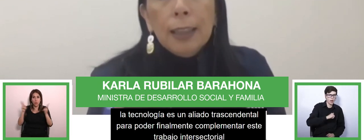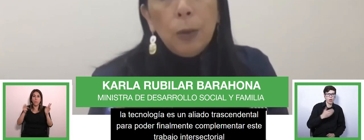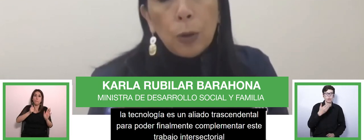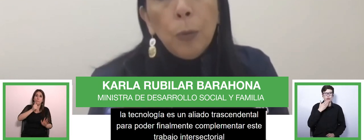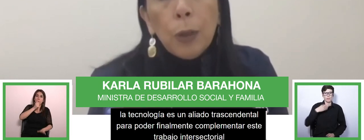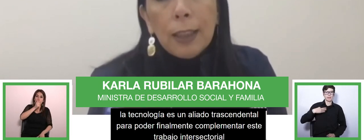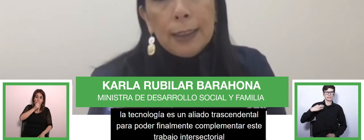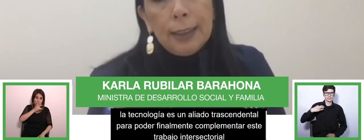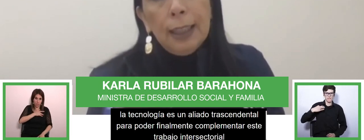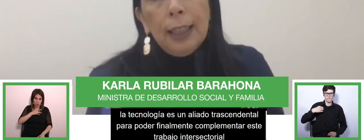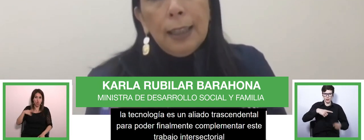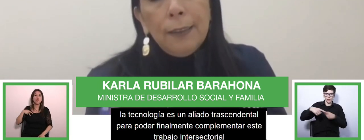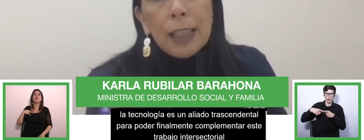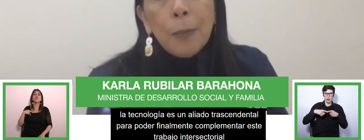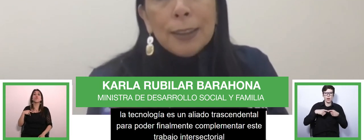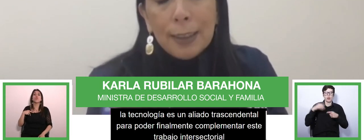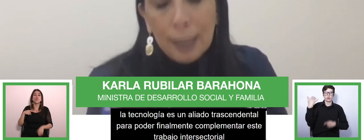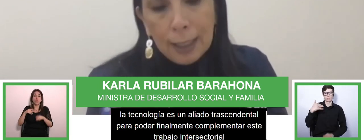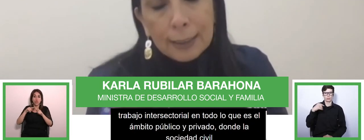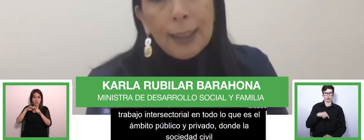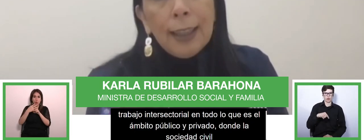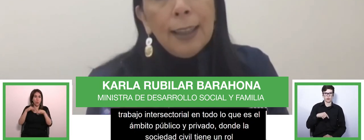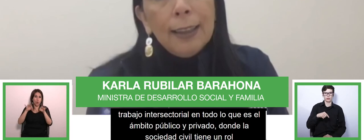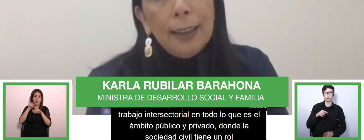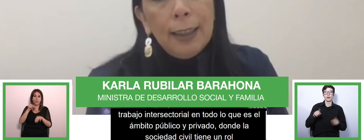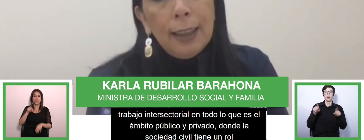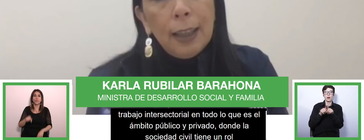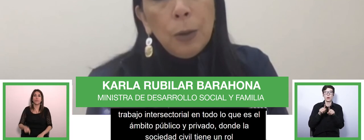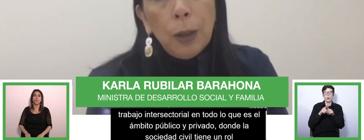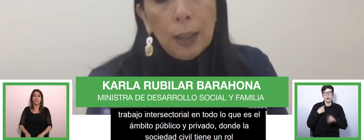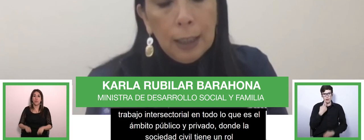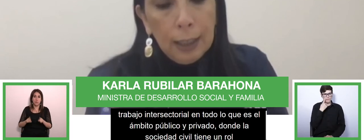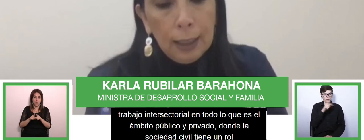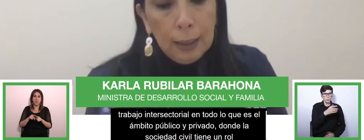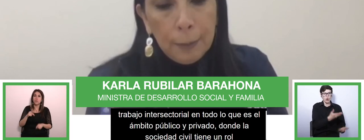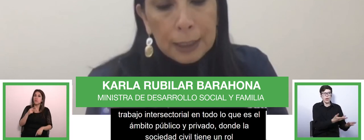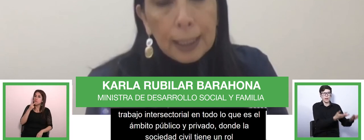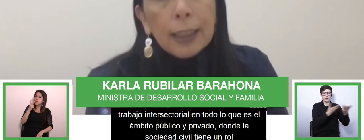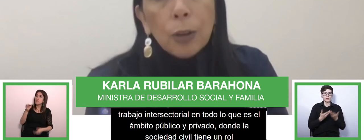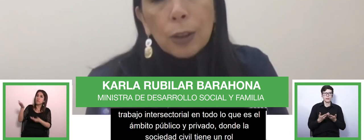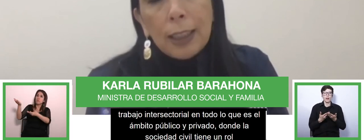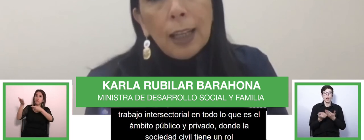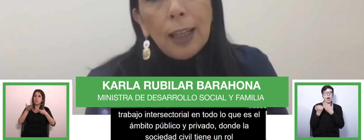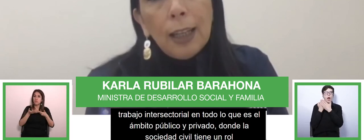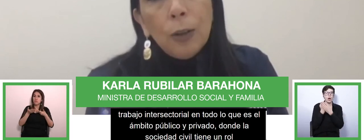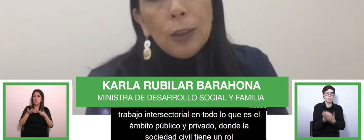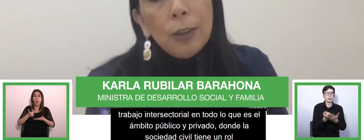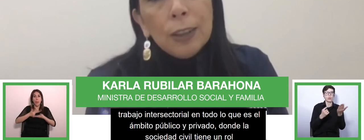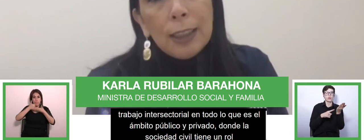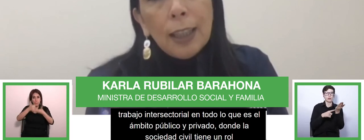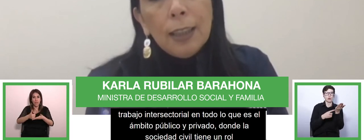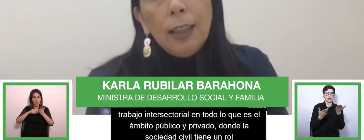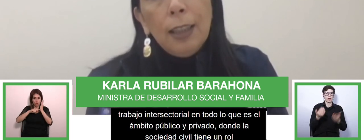tiene un rol muy relevante veíamos ese día la entrega de las ayudas en materia de tecnología a